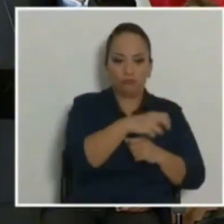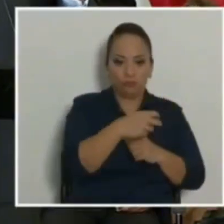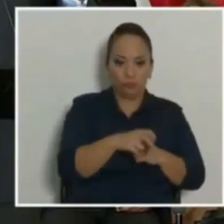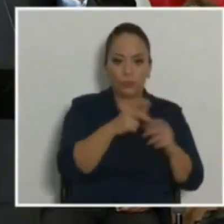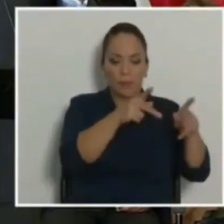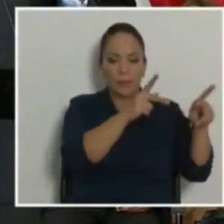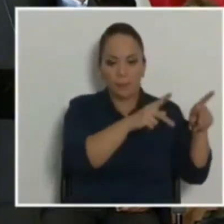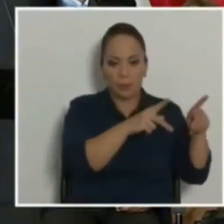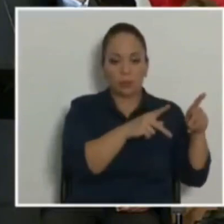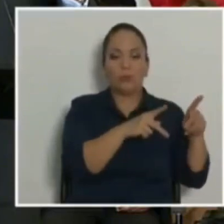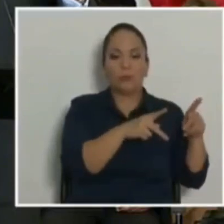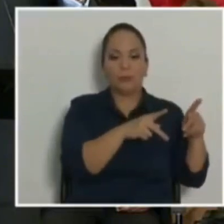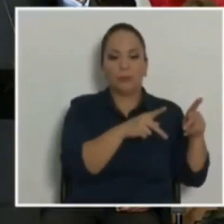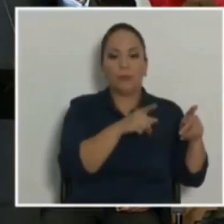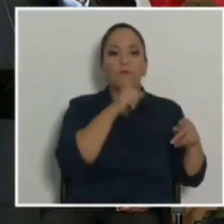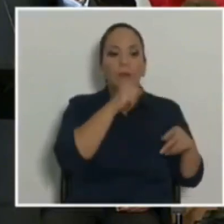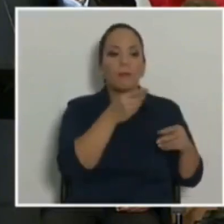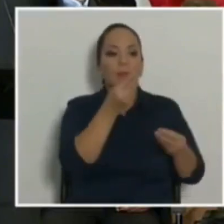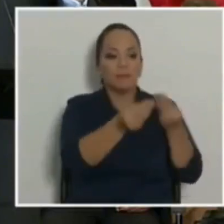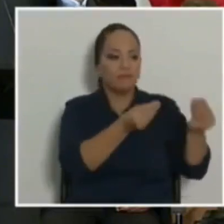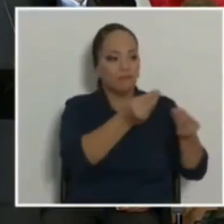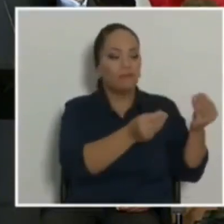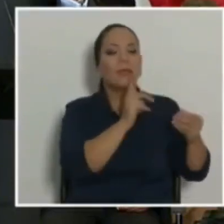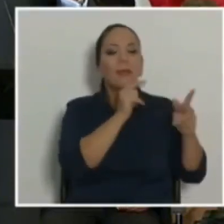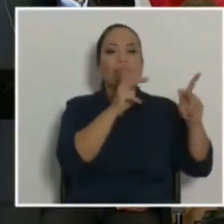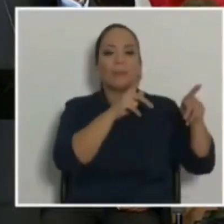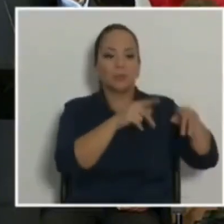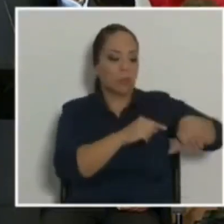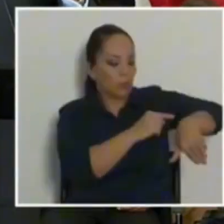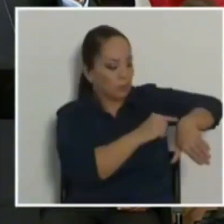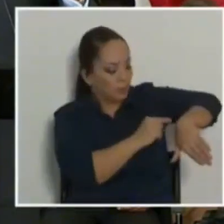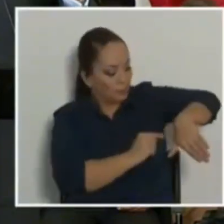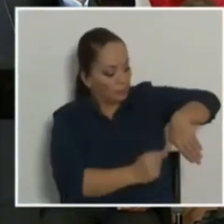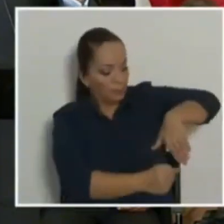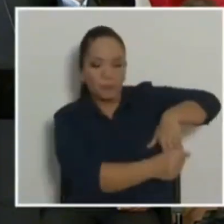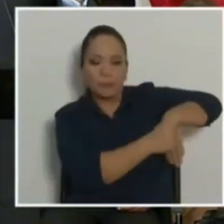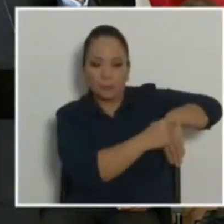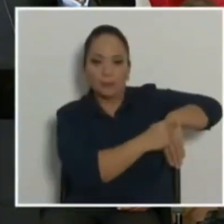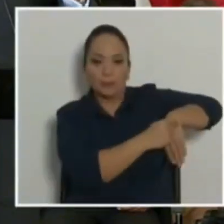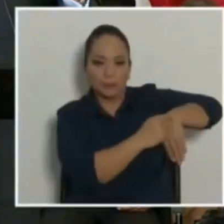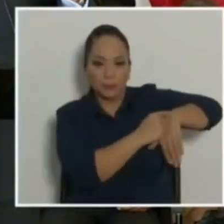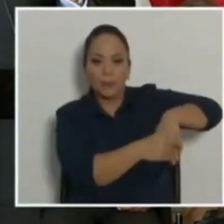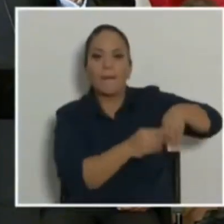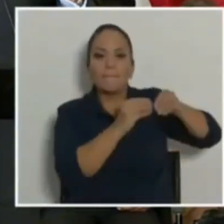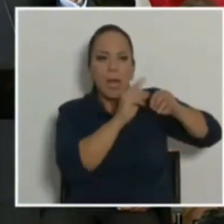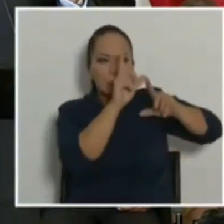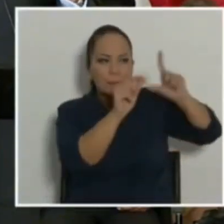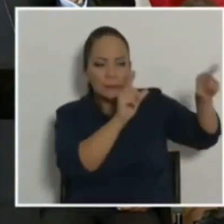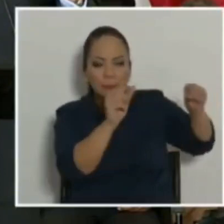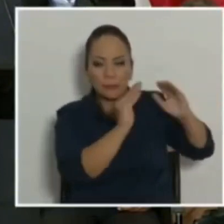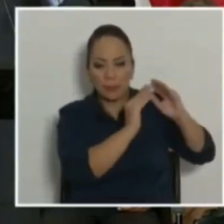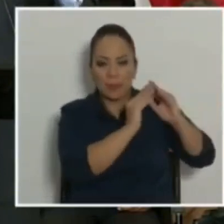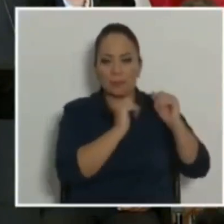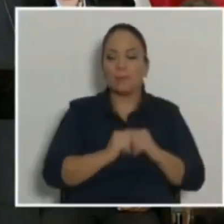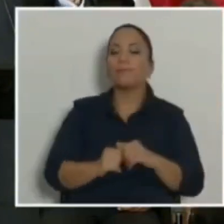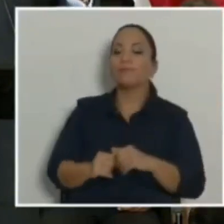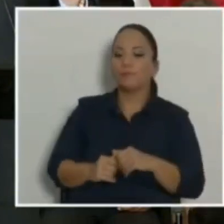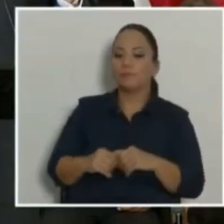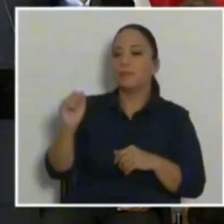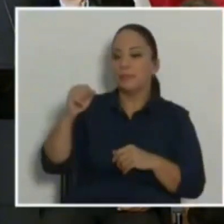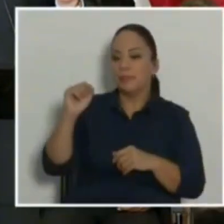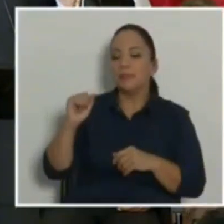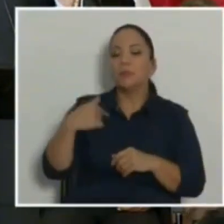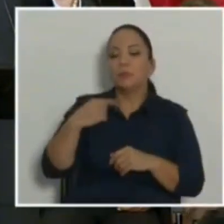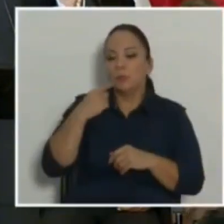sector social, lleguen a las zonas periféricas del país. Y me parece que aquí podemos ver ya los resultados de esa indicación. Sí, hay, como digo yo,